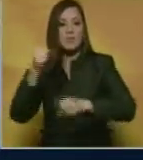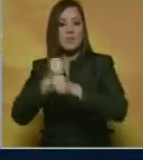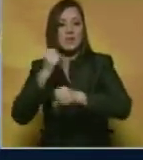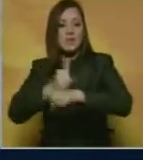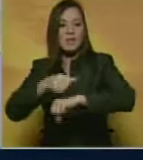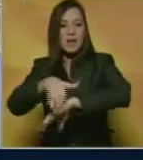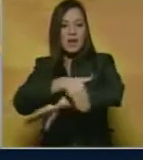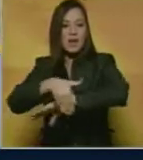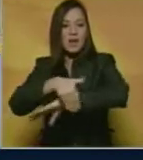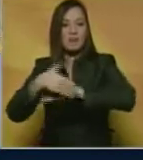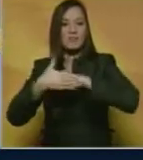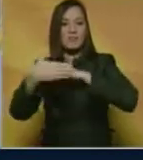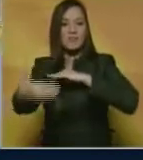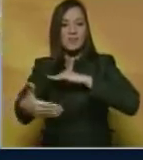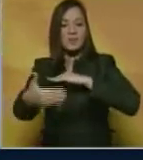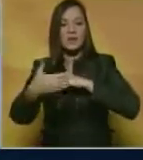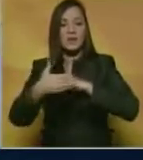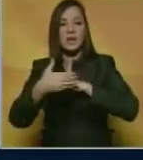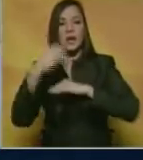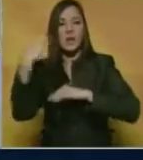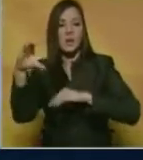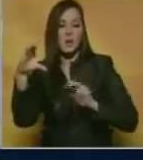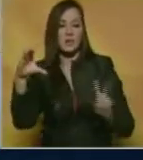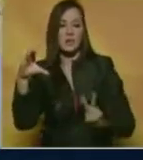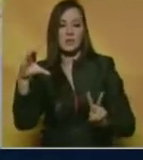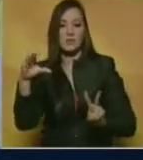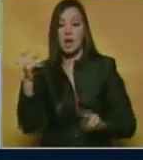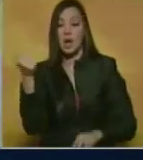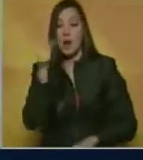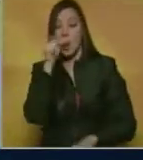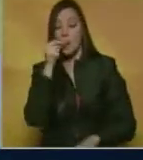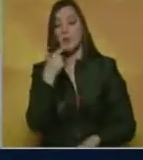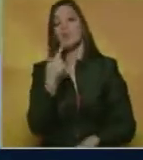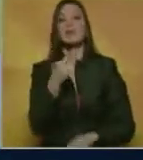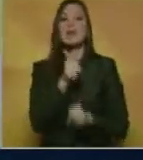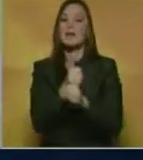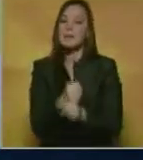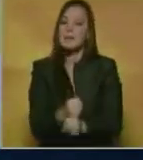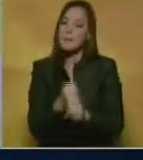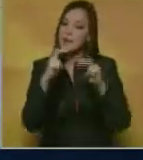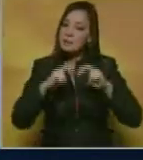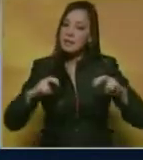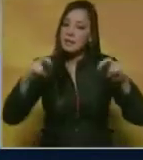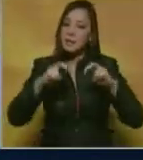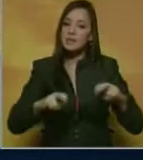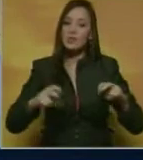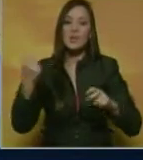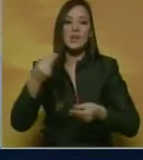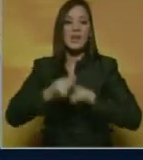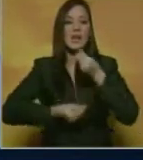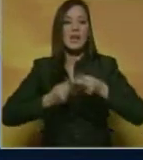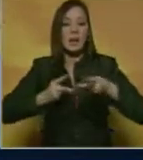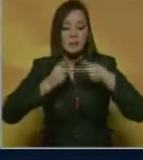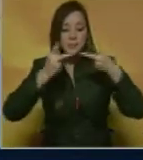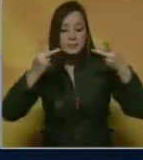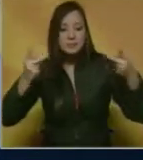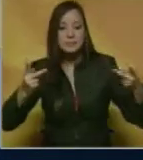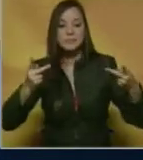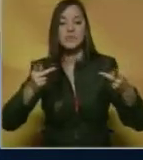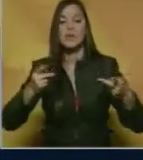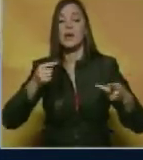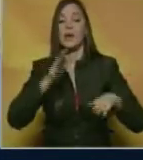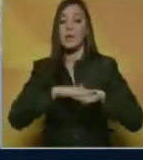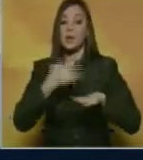frontera colombo-venezolana, Marquina expresó que es necesario esperar las averiguaciones que lleva a cabo el Ministerio Público, acotando que no